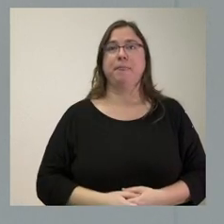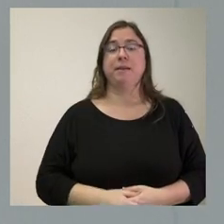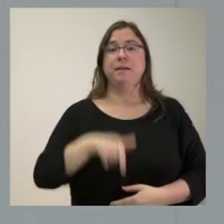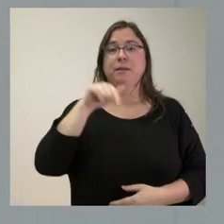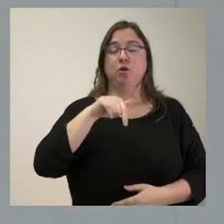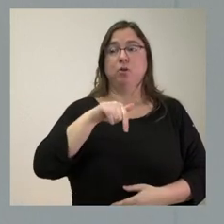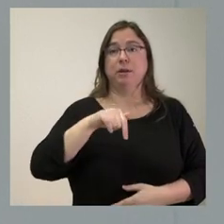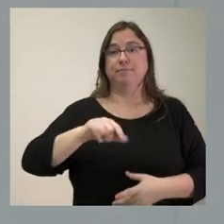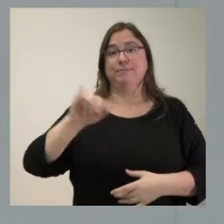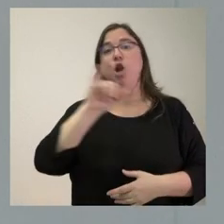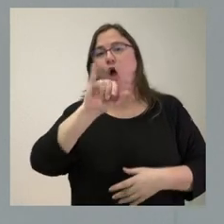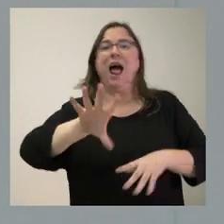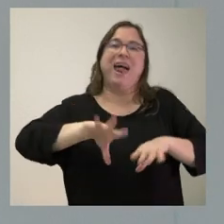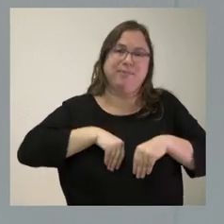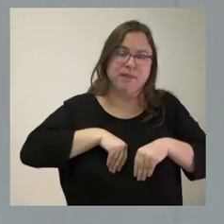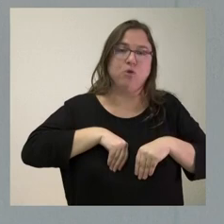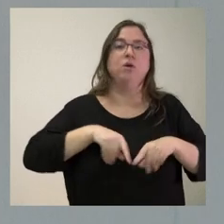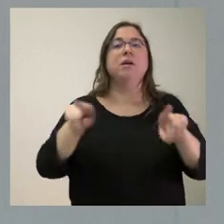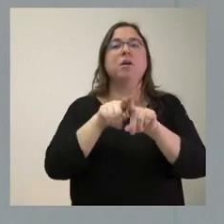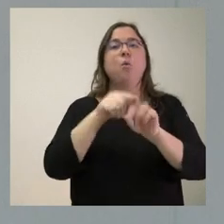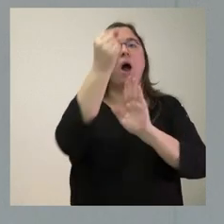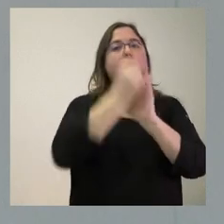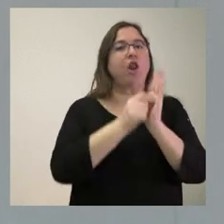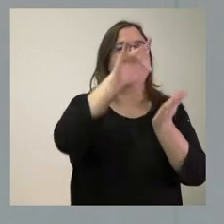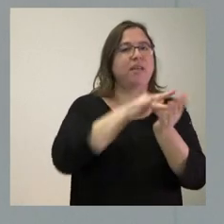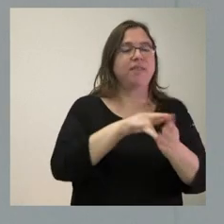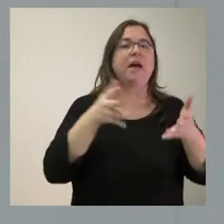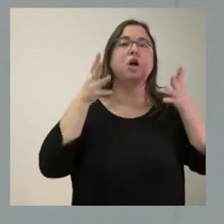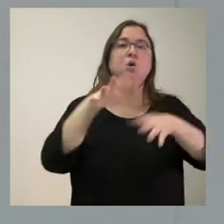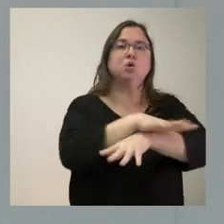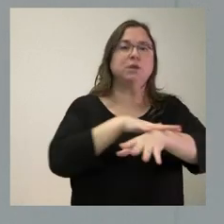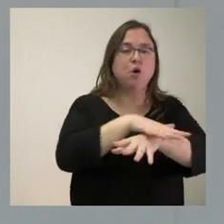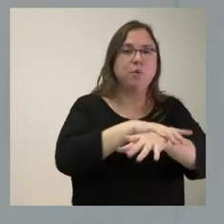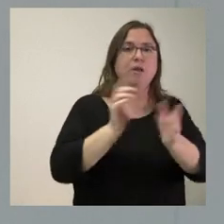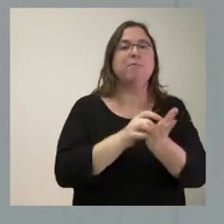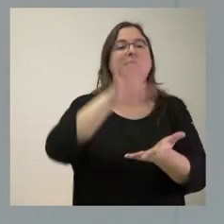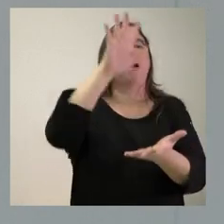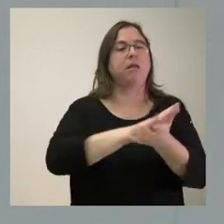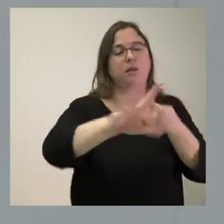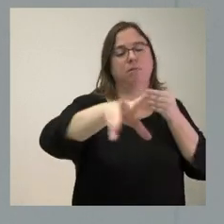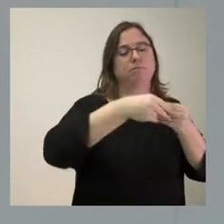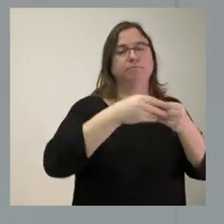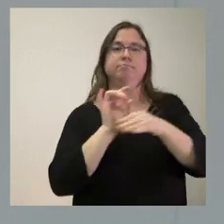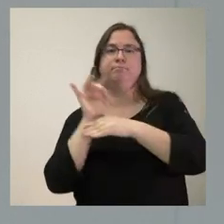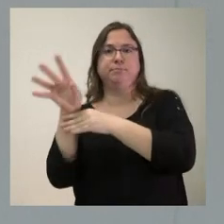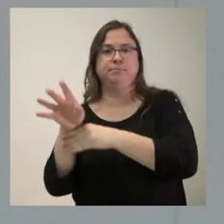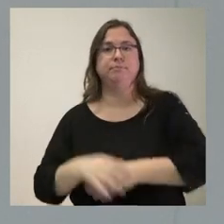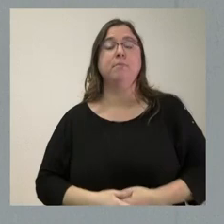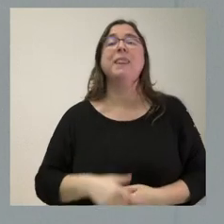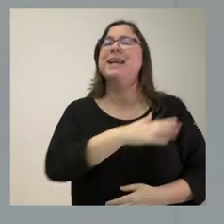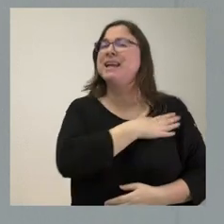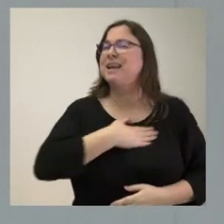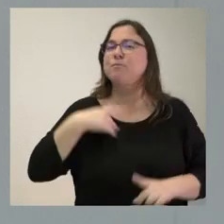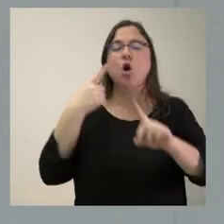inadmisión tanto el orden del día del Consejo de Gobierno como el acta del Consejo de Gobierno que hemos aprobado esta misma mañana. Nuestra idea es mejorar las